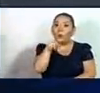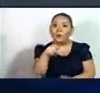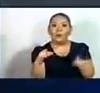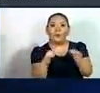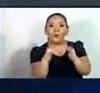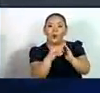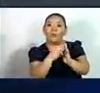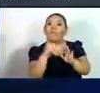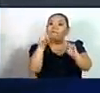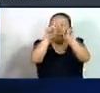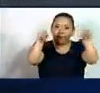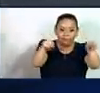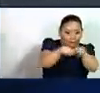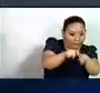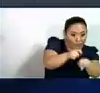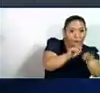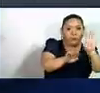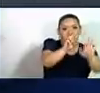pasada.